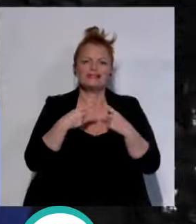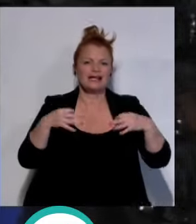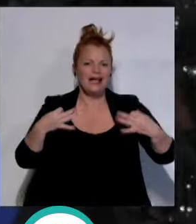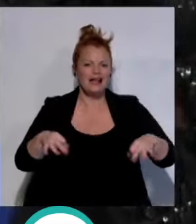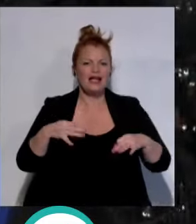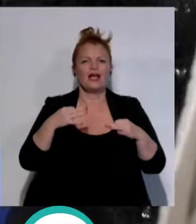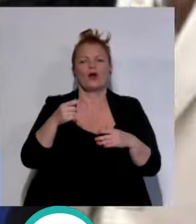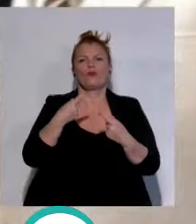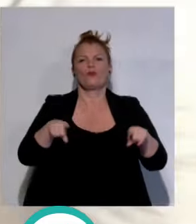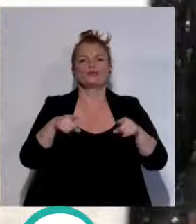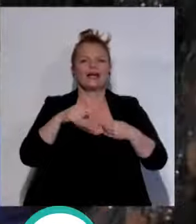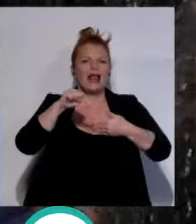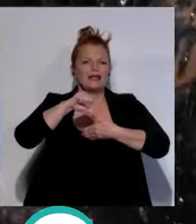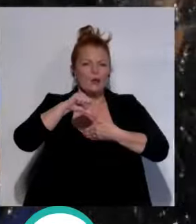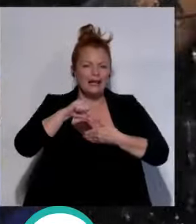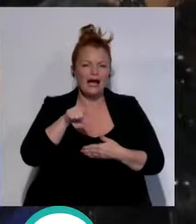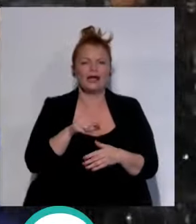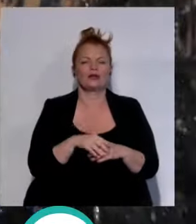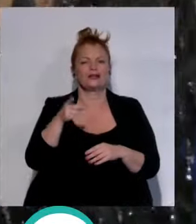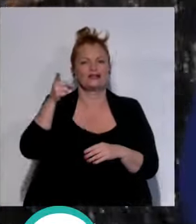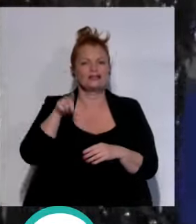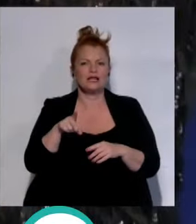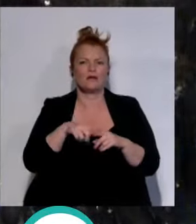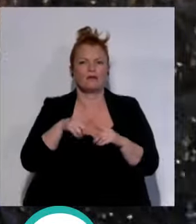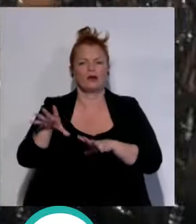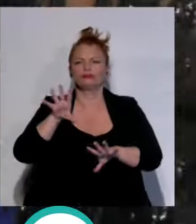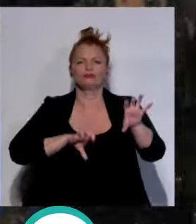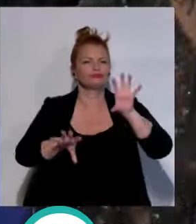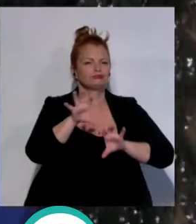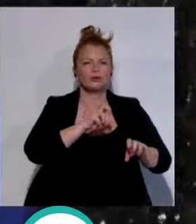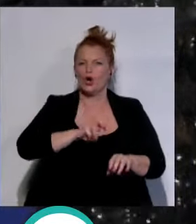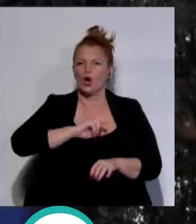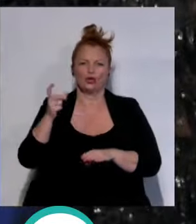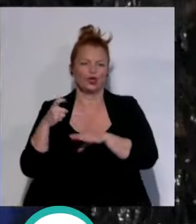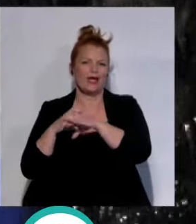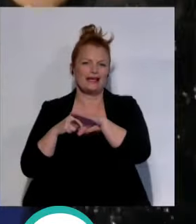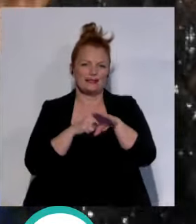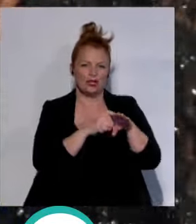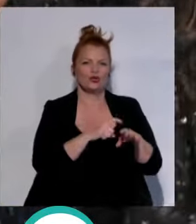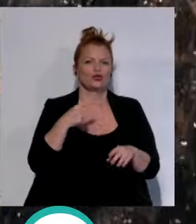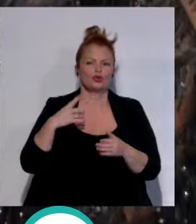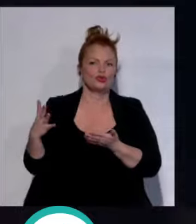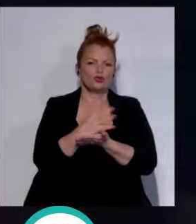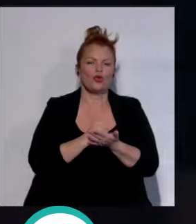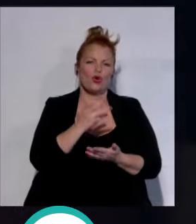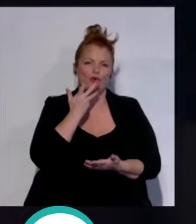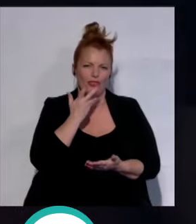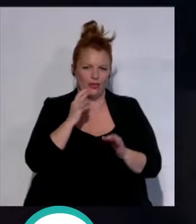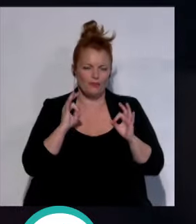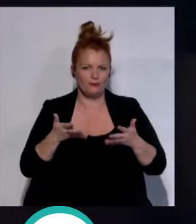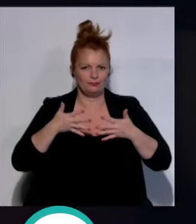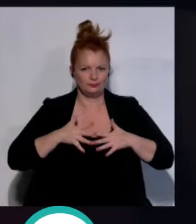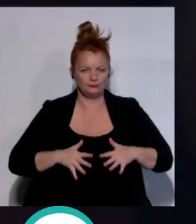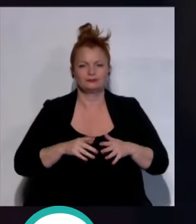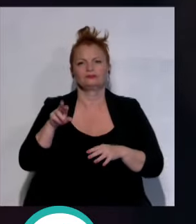latinoamericana. Ha sido siempre muy ávido por explorar otros estilos, ¿verdad? Y es así que lo hemos conocido todos, ¿verdad? Un crisol de